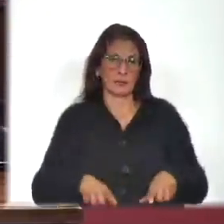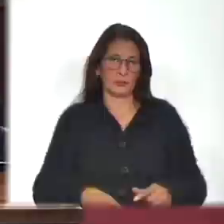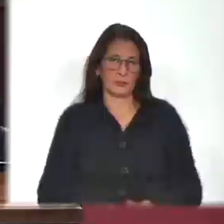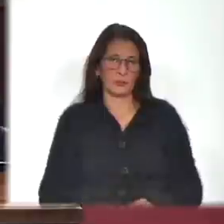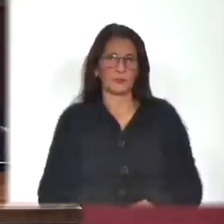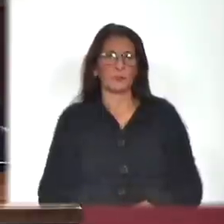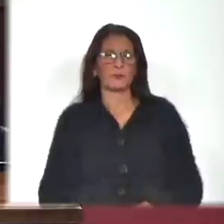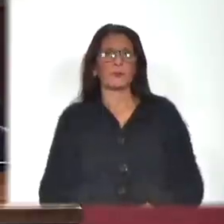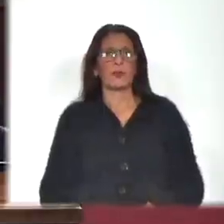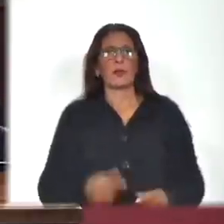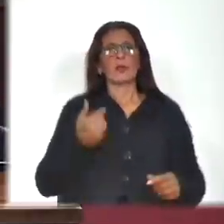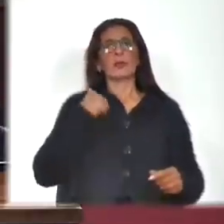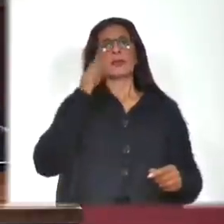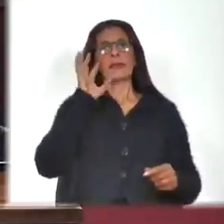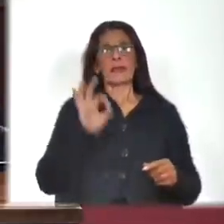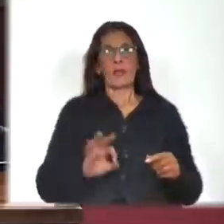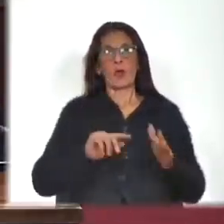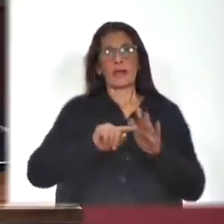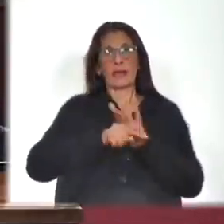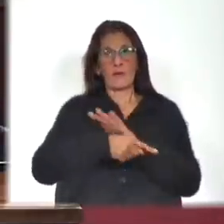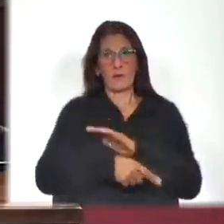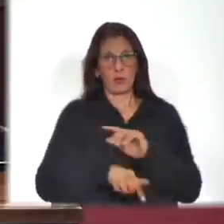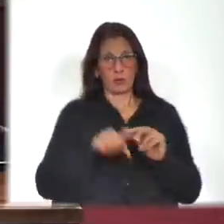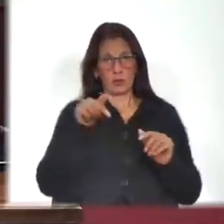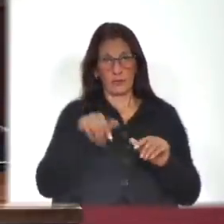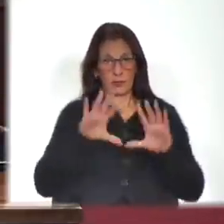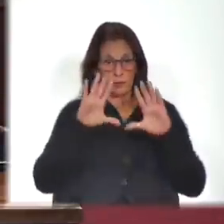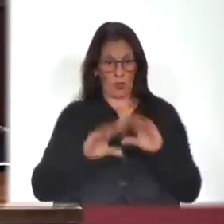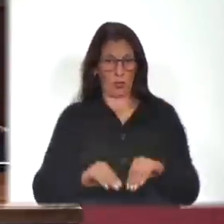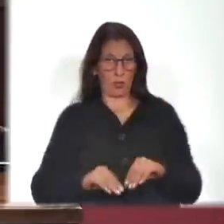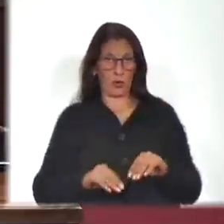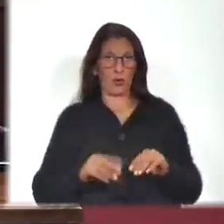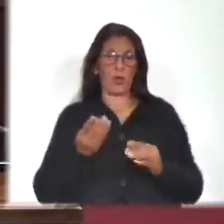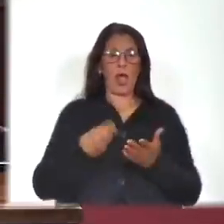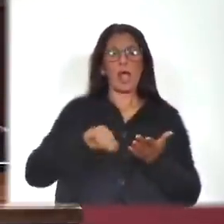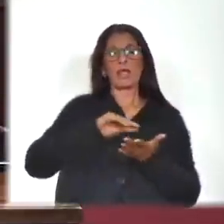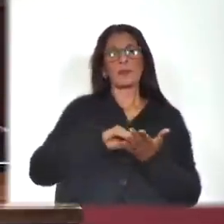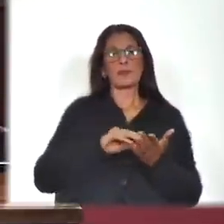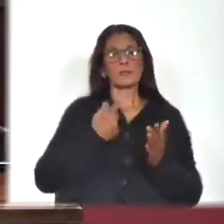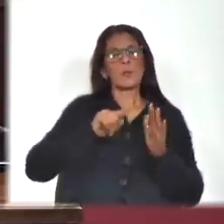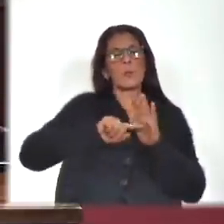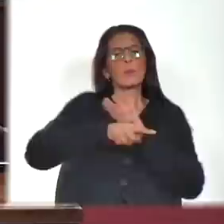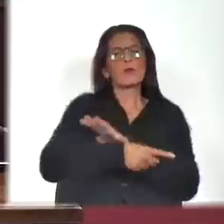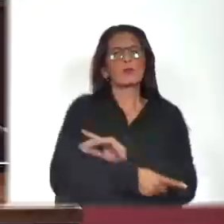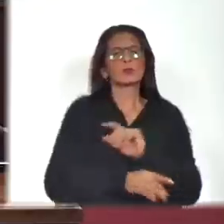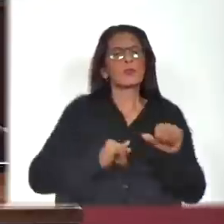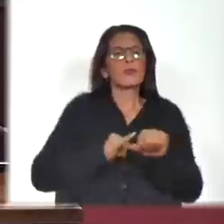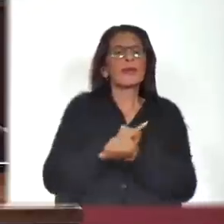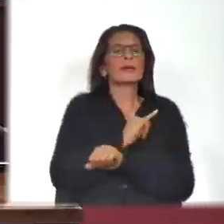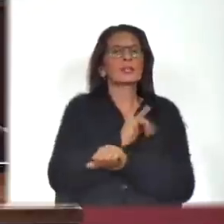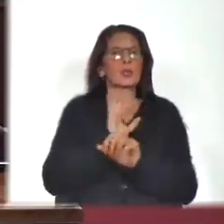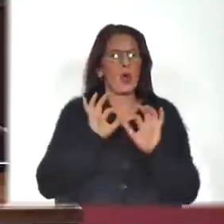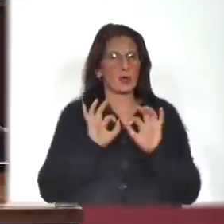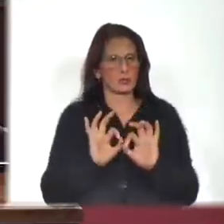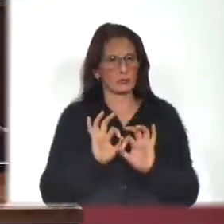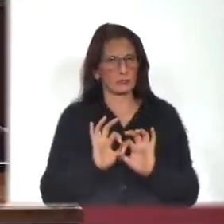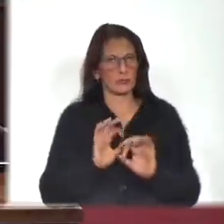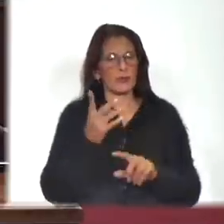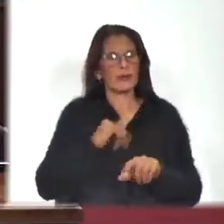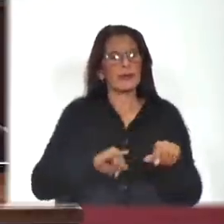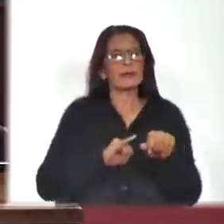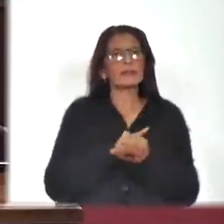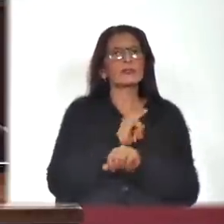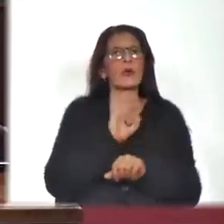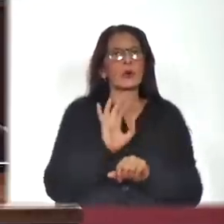Creo que en el fondo de todo esto, señor Presidente, lo que hay es además un profundo error de concepto. Un profundo error de